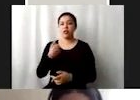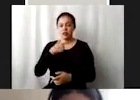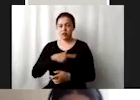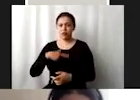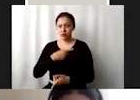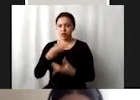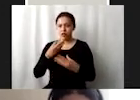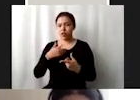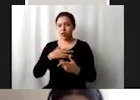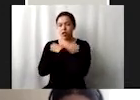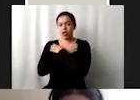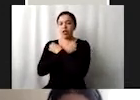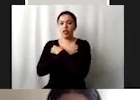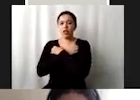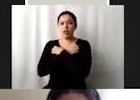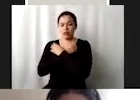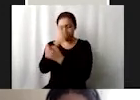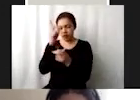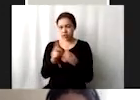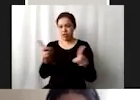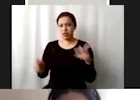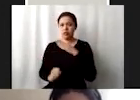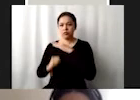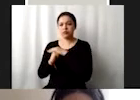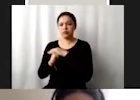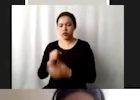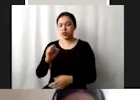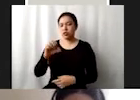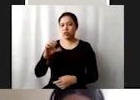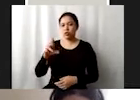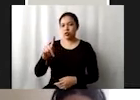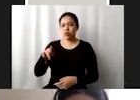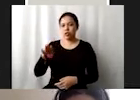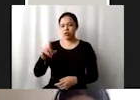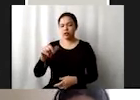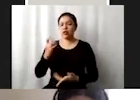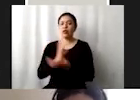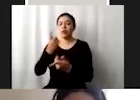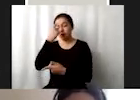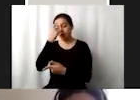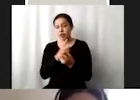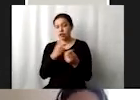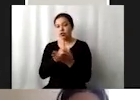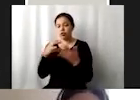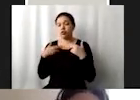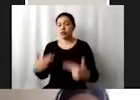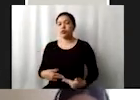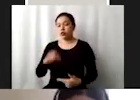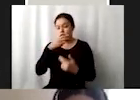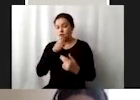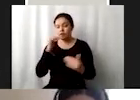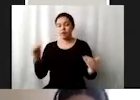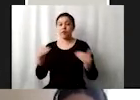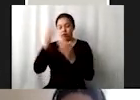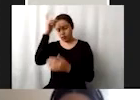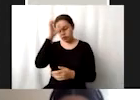educación para el desarrollo sostenible, no solo en cuestiones de derechos humanos, igualdad de género, sino también promoviendo cultura de paz,